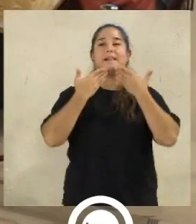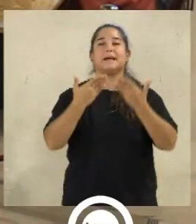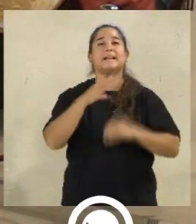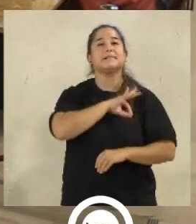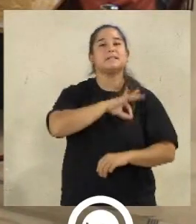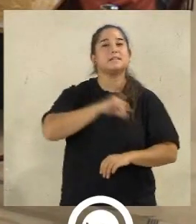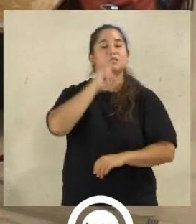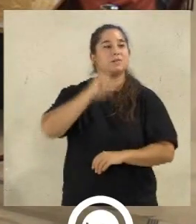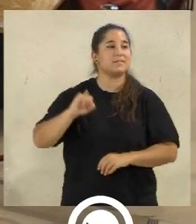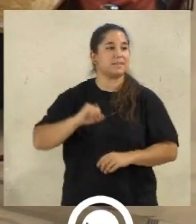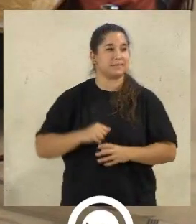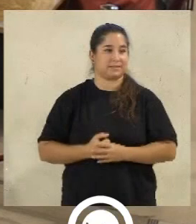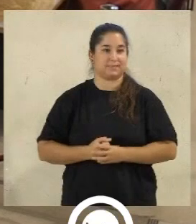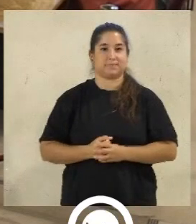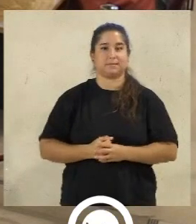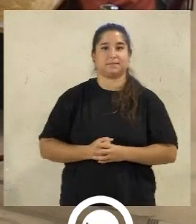y 7 votos en contra.